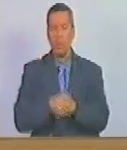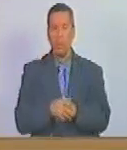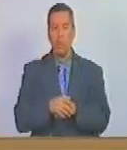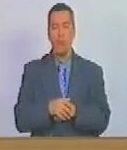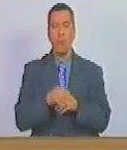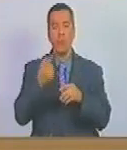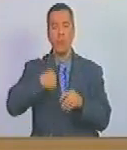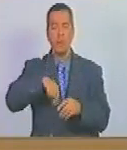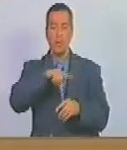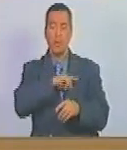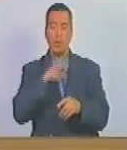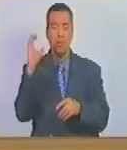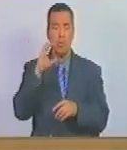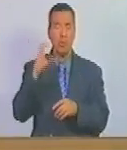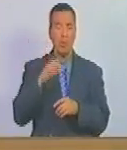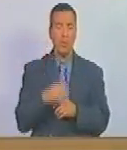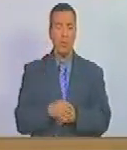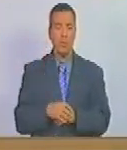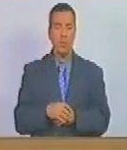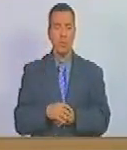de nuestra caracas